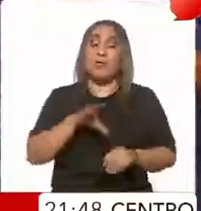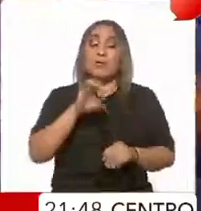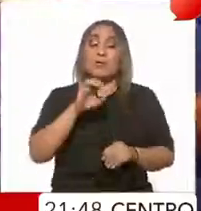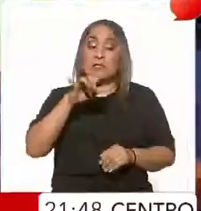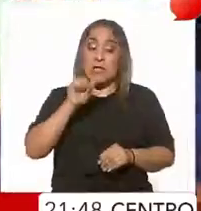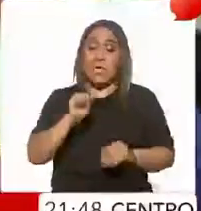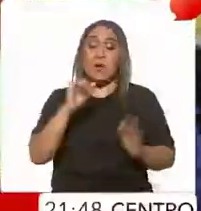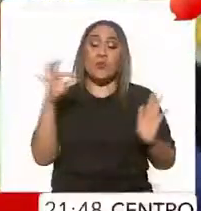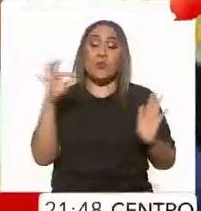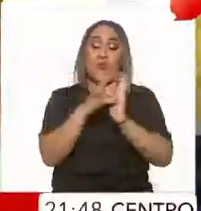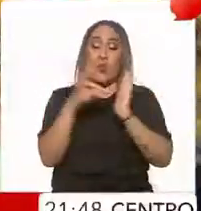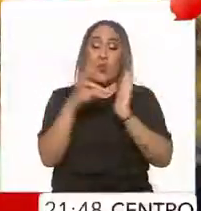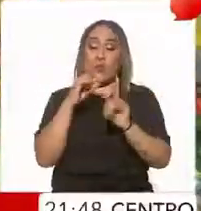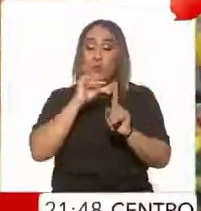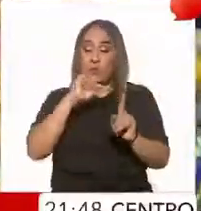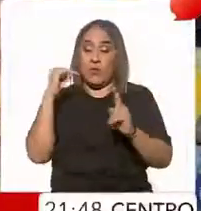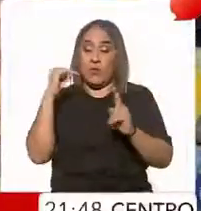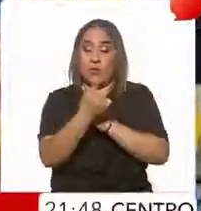punto de referencia.